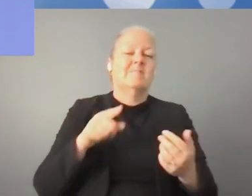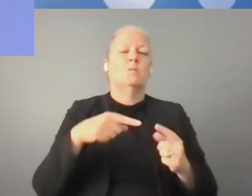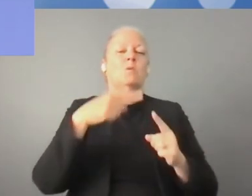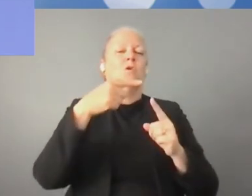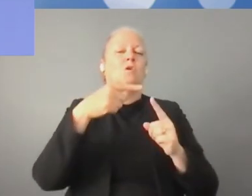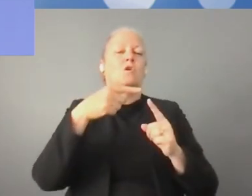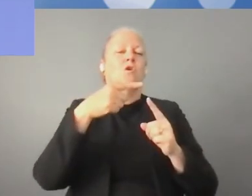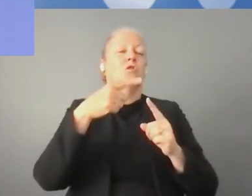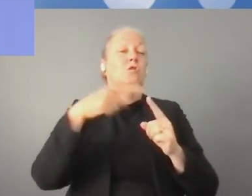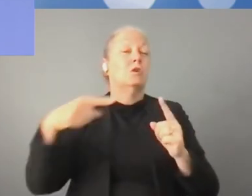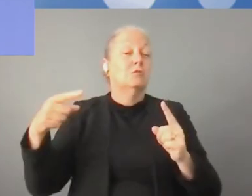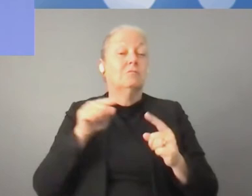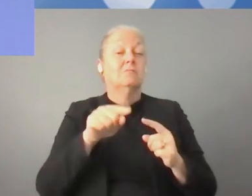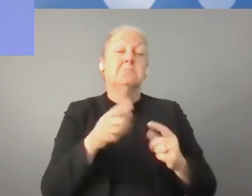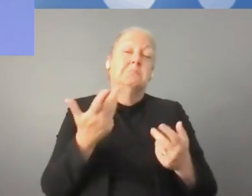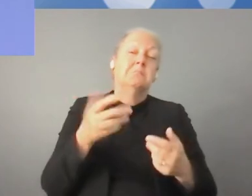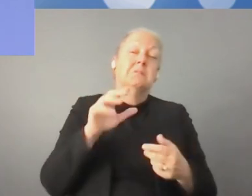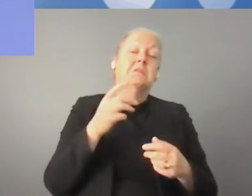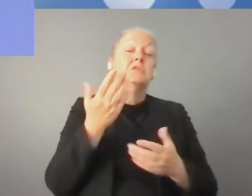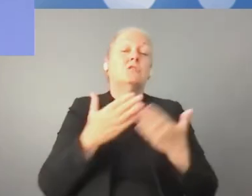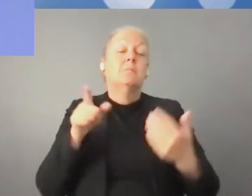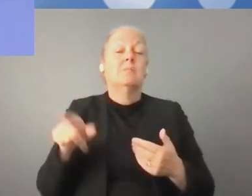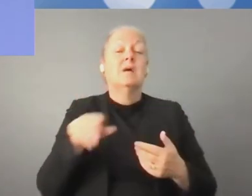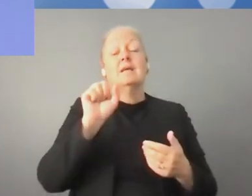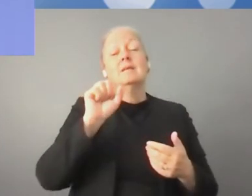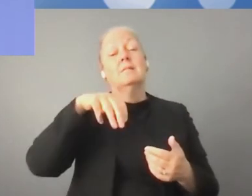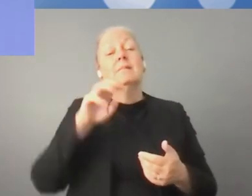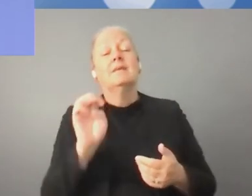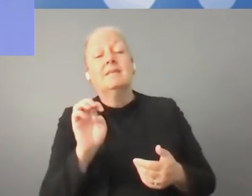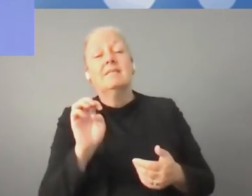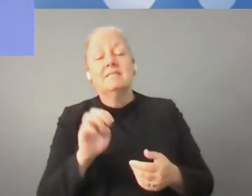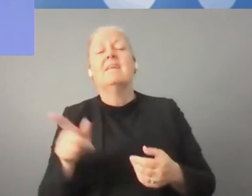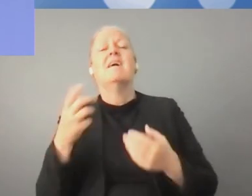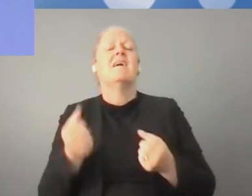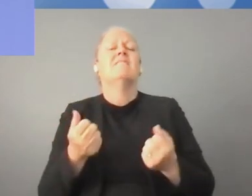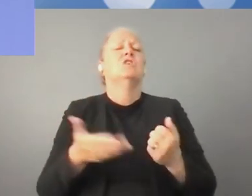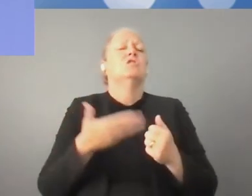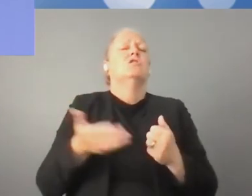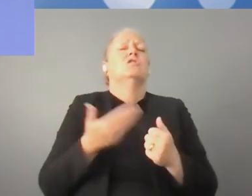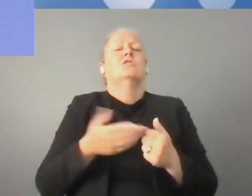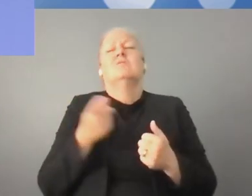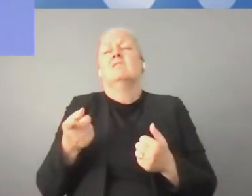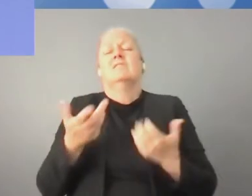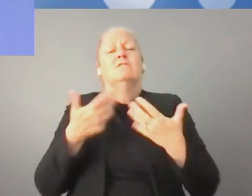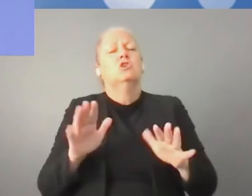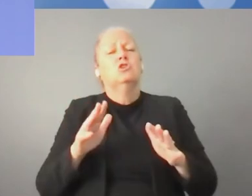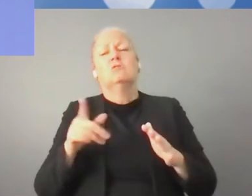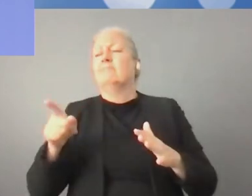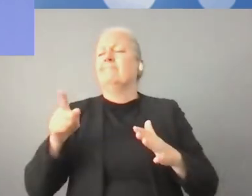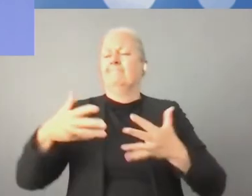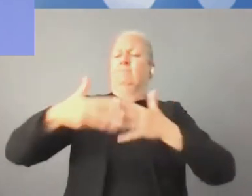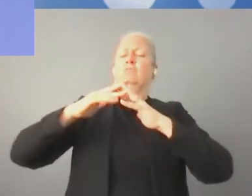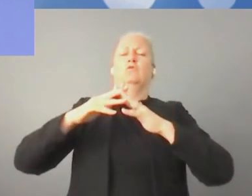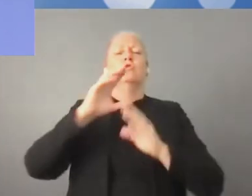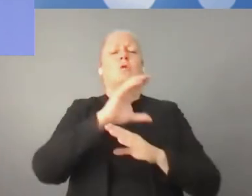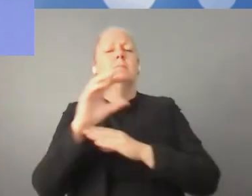Y aquí existen varias posibilidades. A veces las pymes tienen